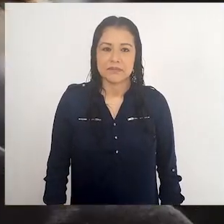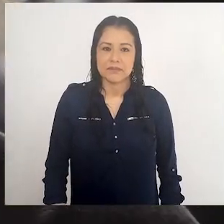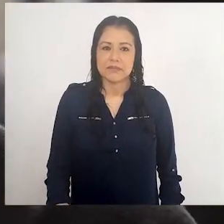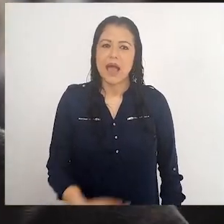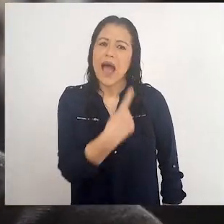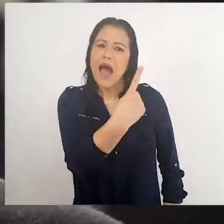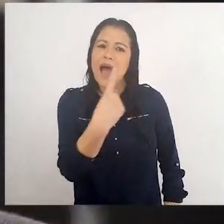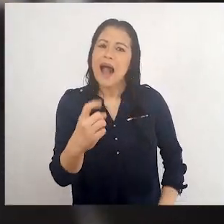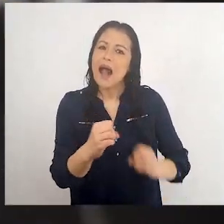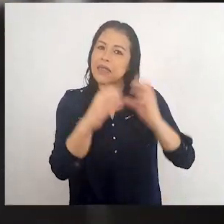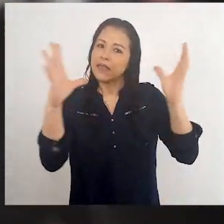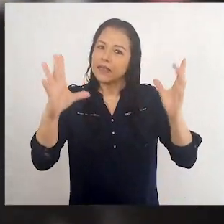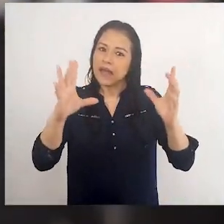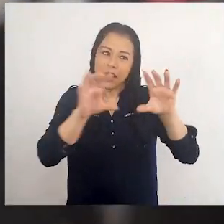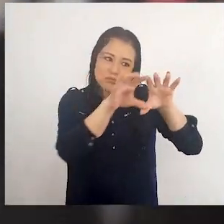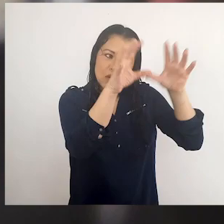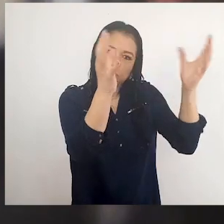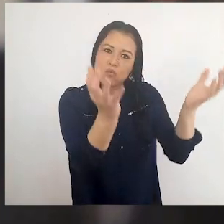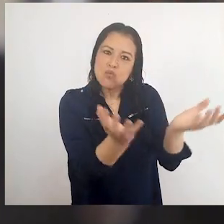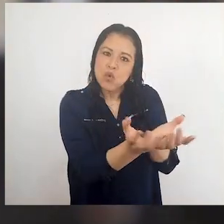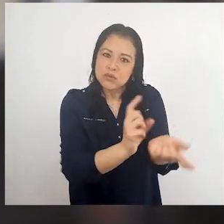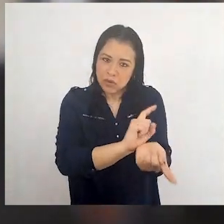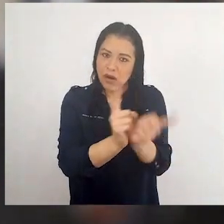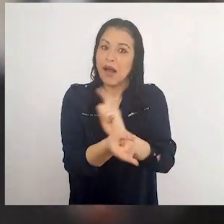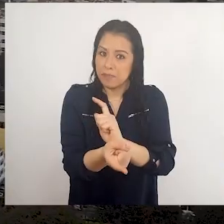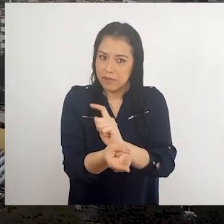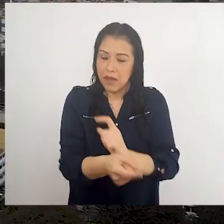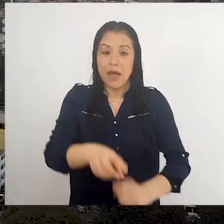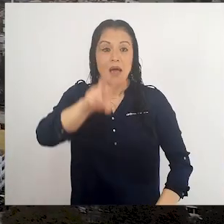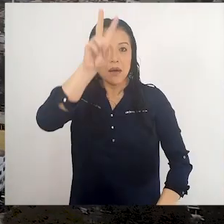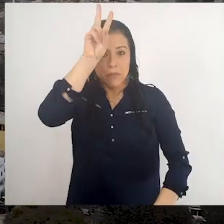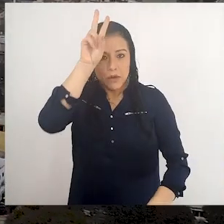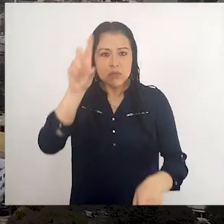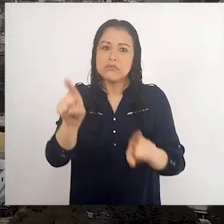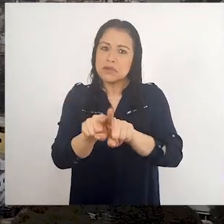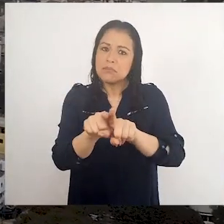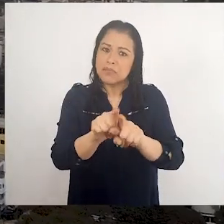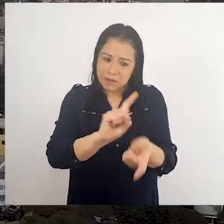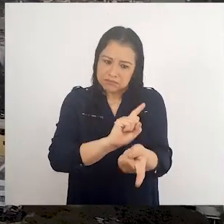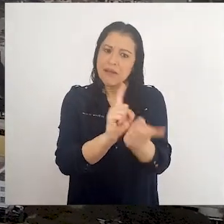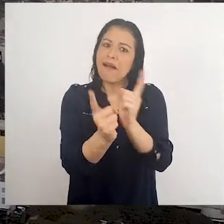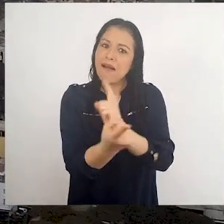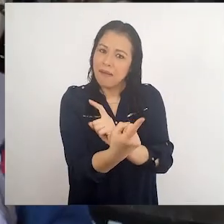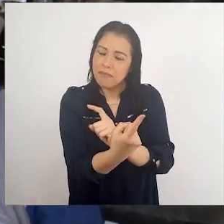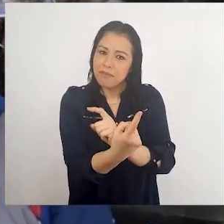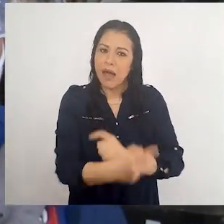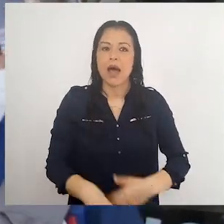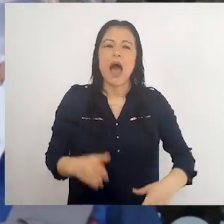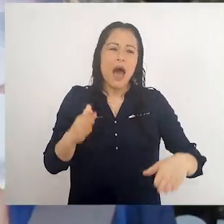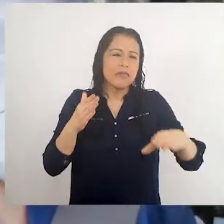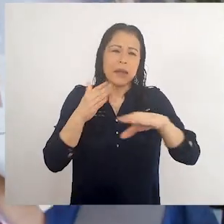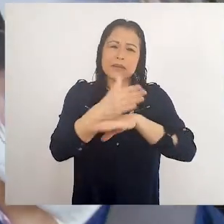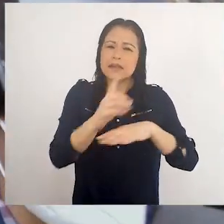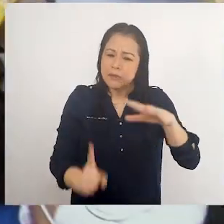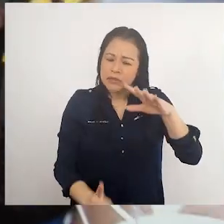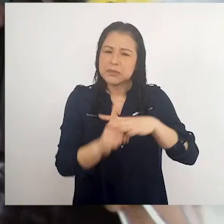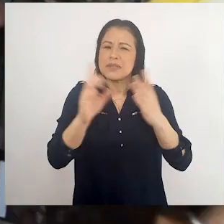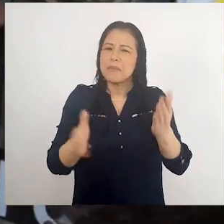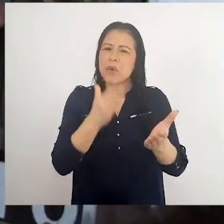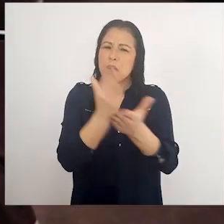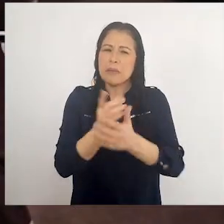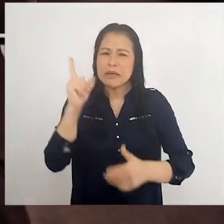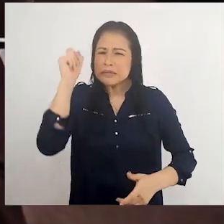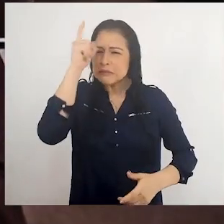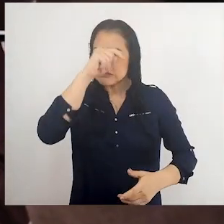Día a día, el mundo cambia. Nuestro país cambia. Atravesamos obstáculos,